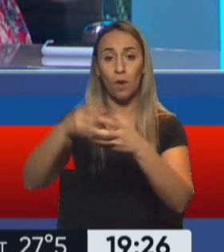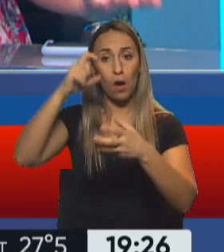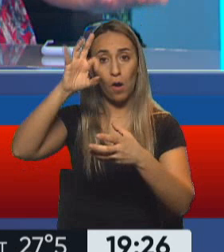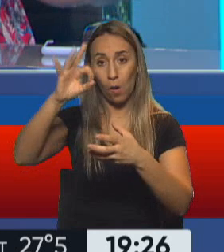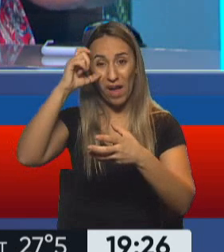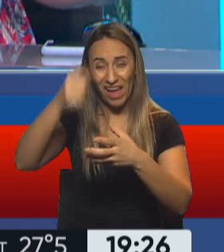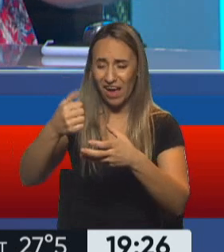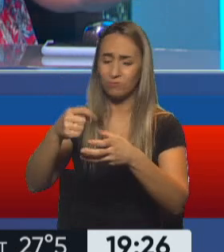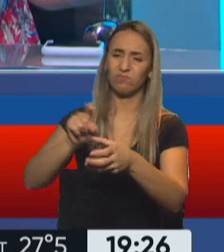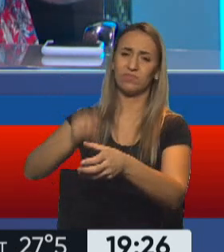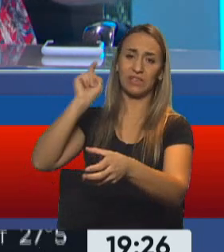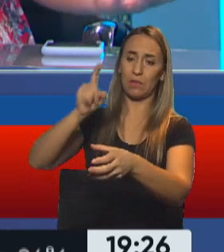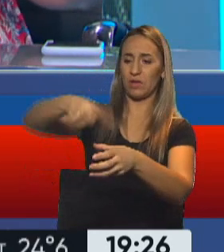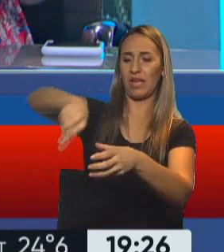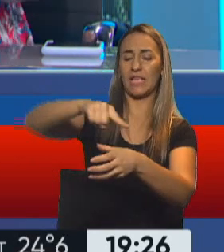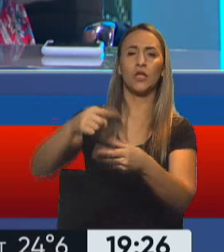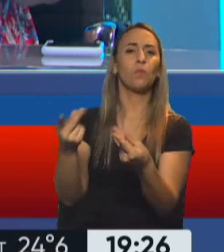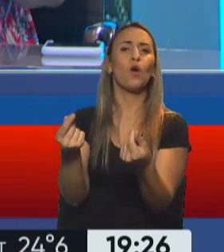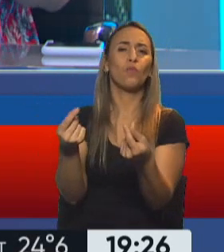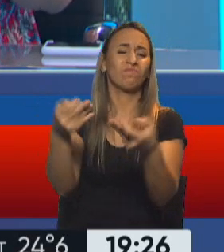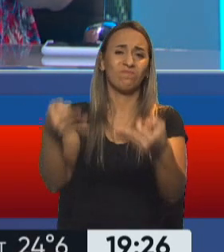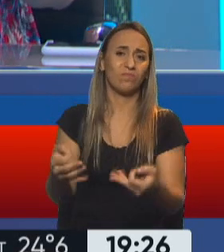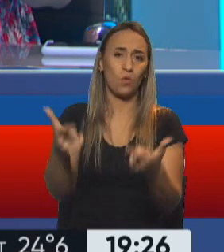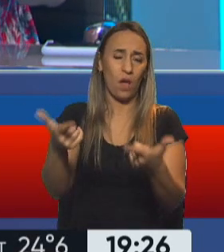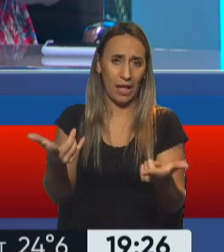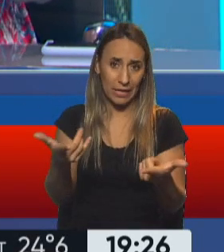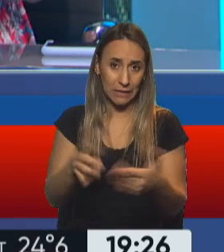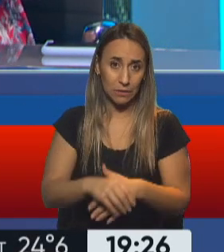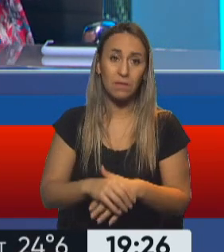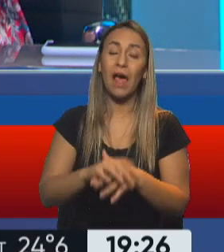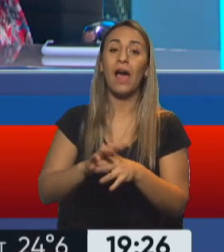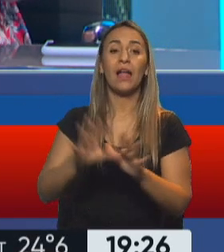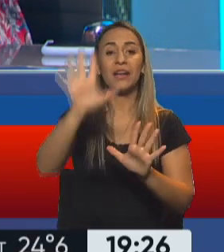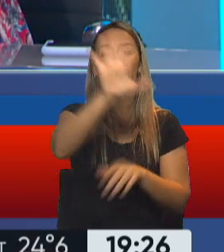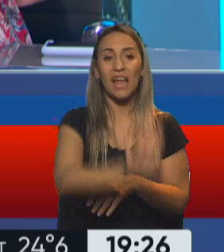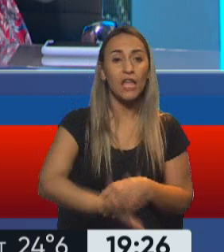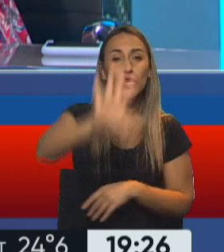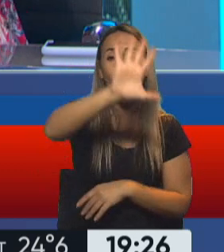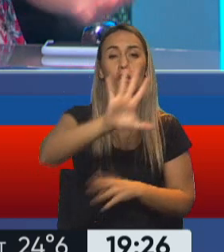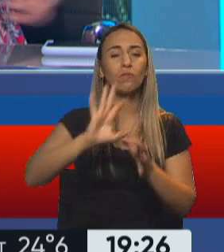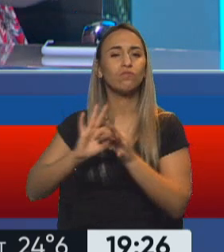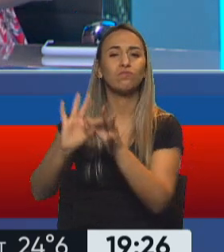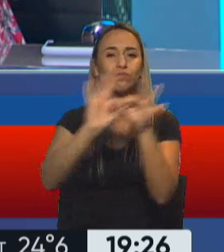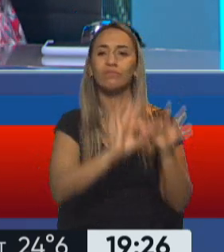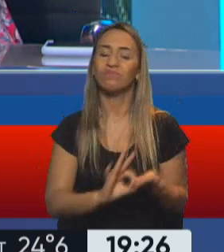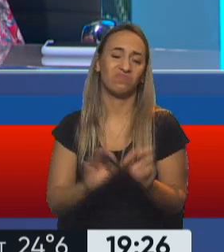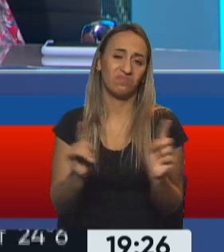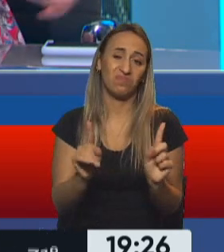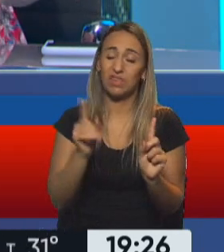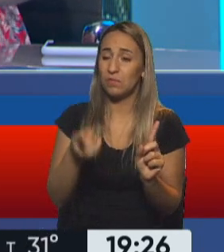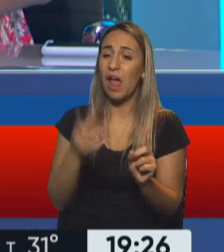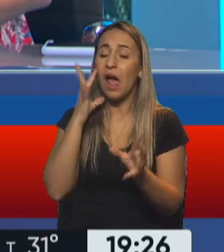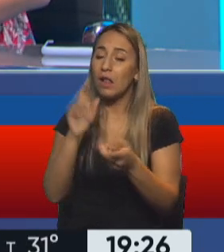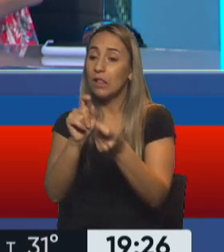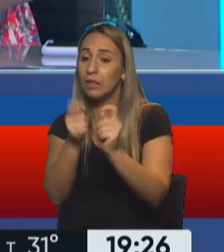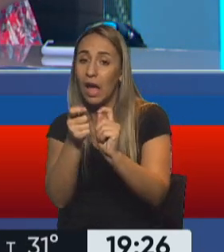no lo consideran que sea un bloque útil para la integración regional y supongo que tampoco consideran que pueda llegar a hacerse ningún tipo de